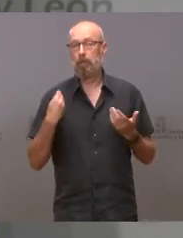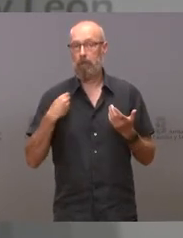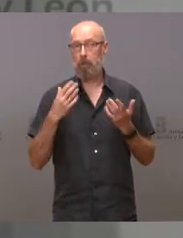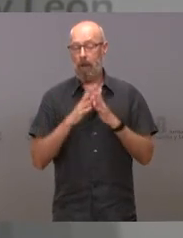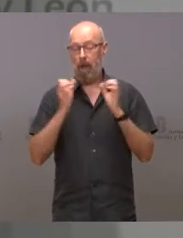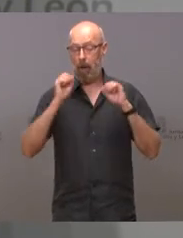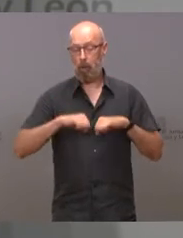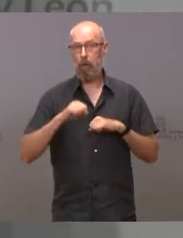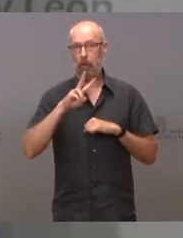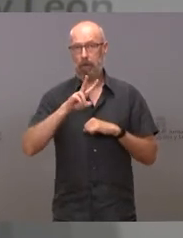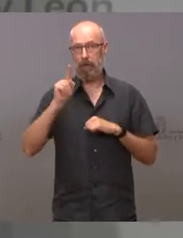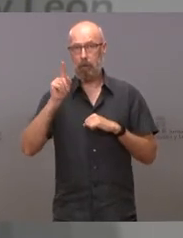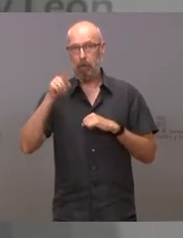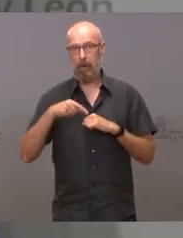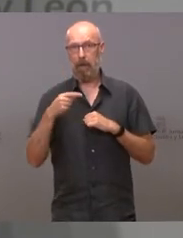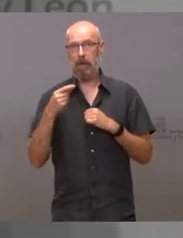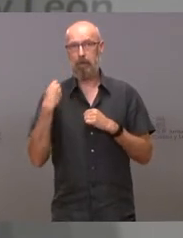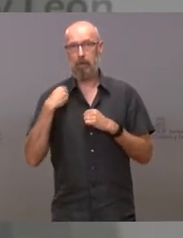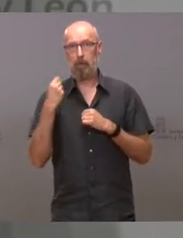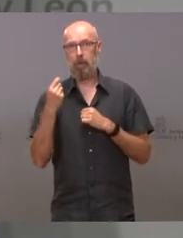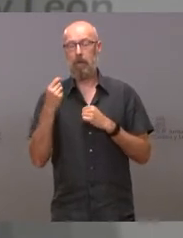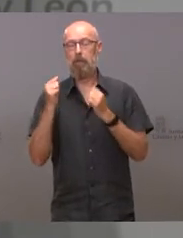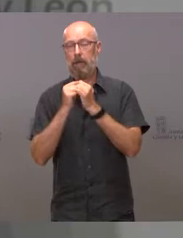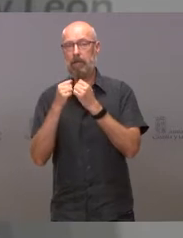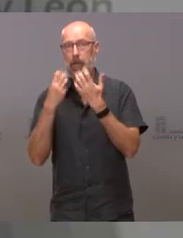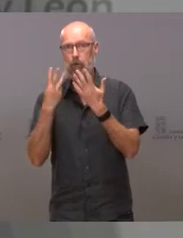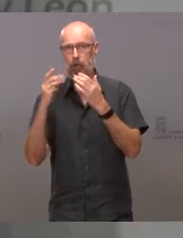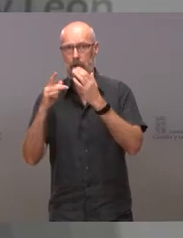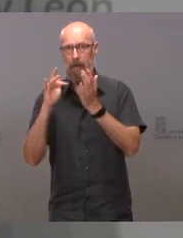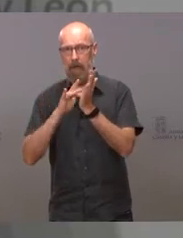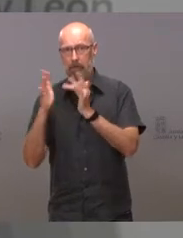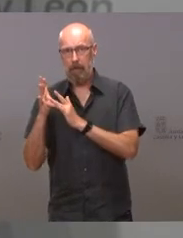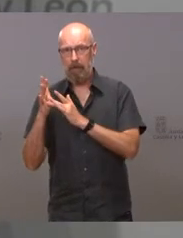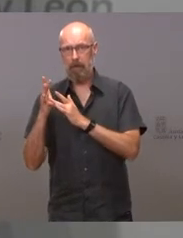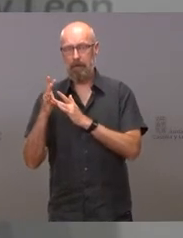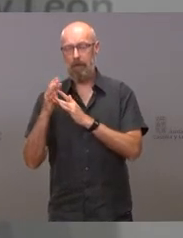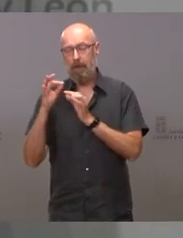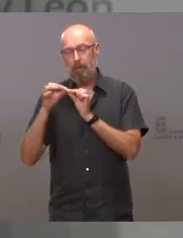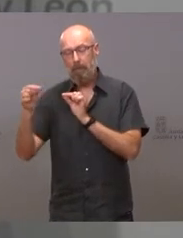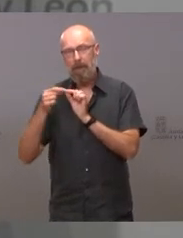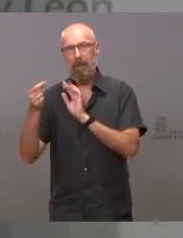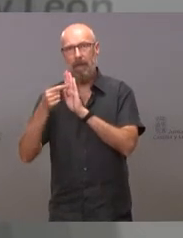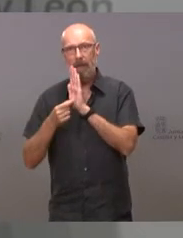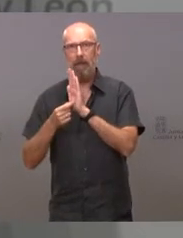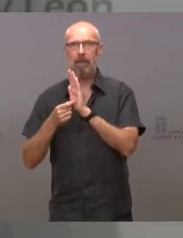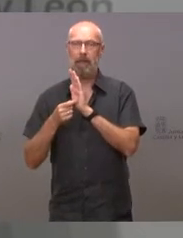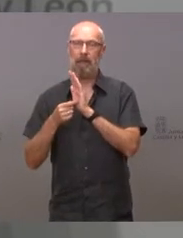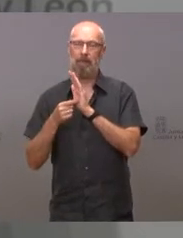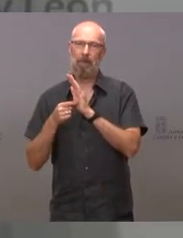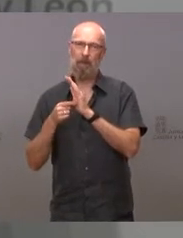acuerdo 21.2016 de 28 de abril, porque se aprueban medidas de reducción de cargas administrativas,